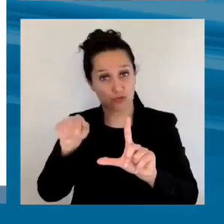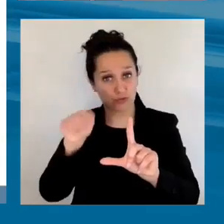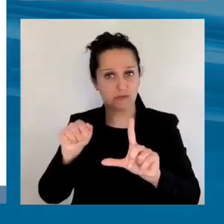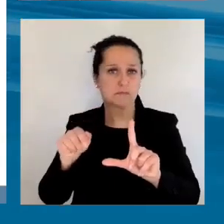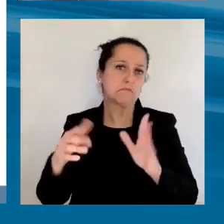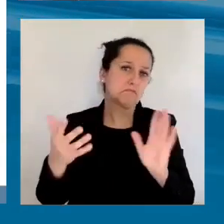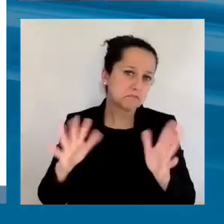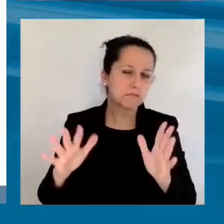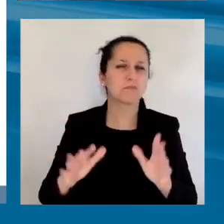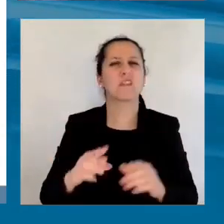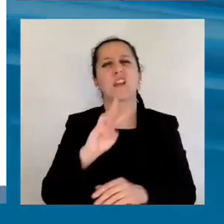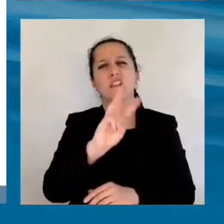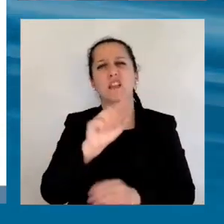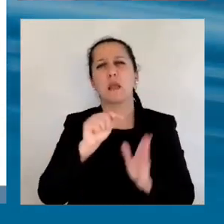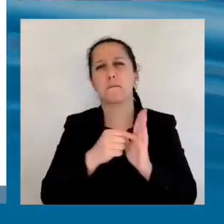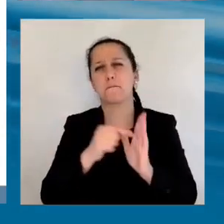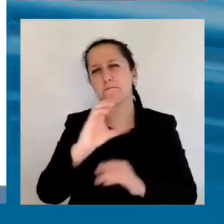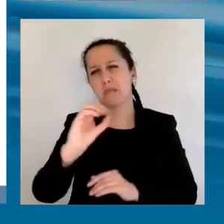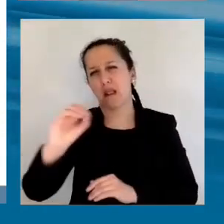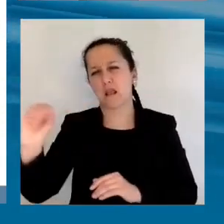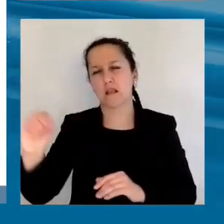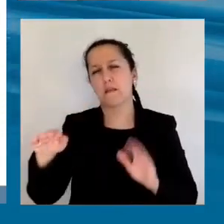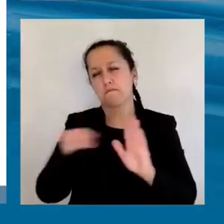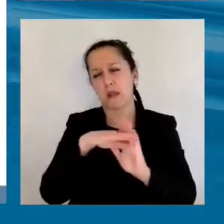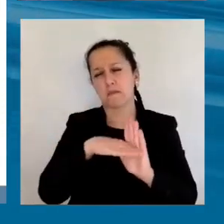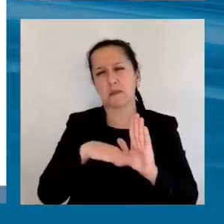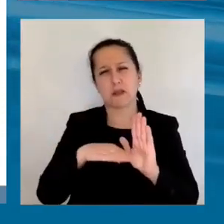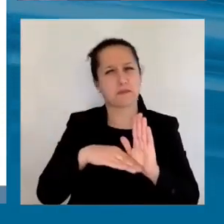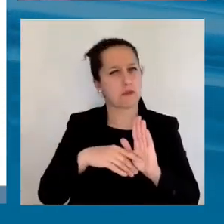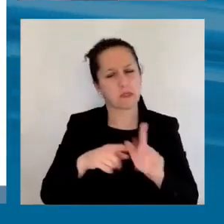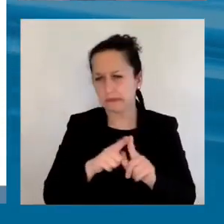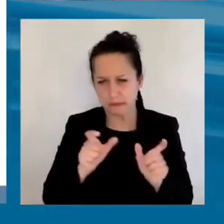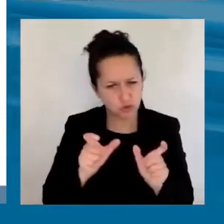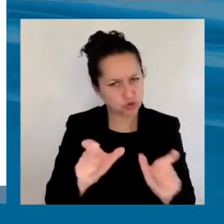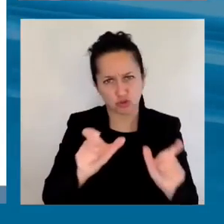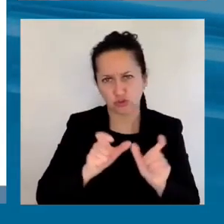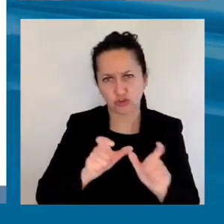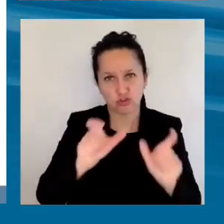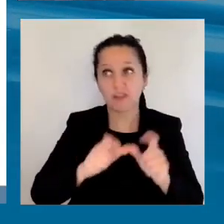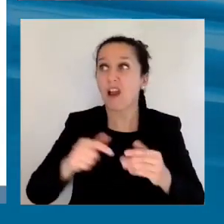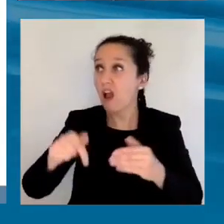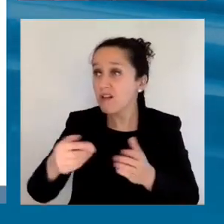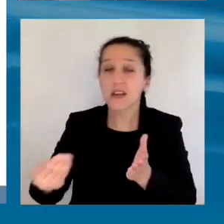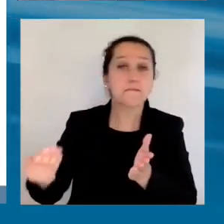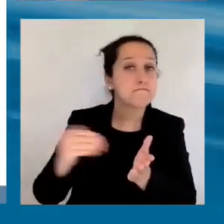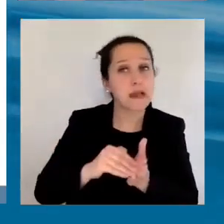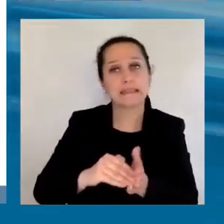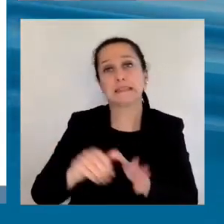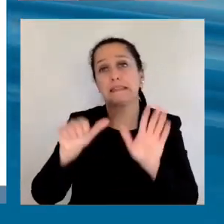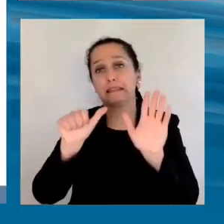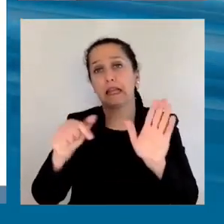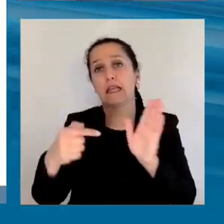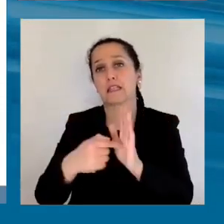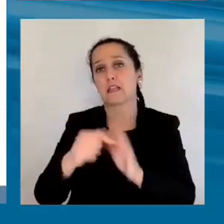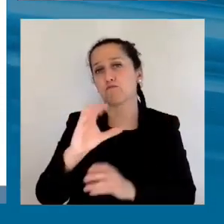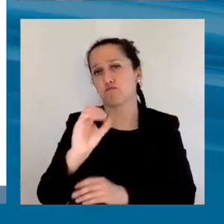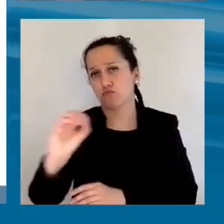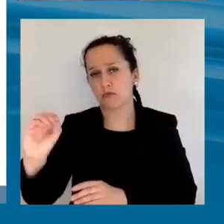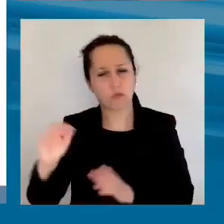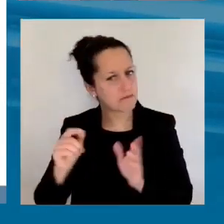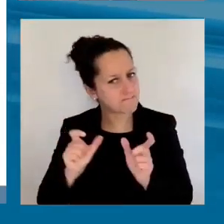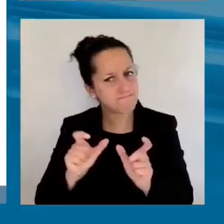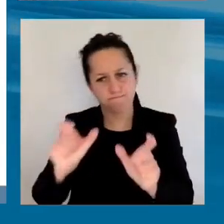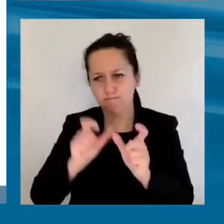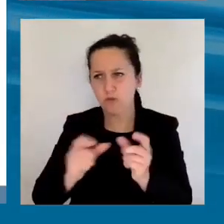medidas restrictivas en el año 2019 a 6.000 y ha seguido cada año con un número parecido de medidas restrictivas del